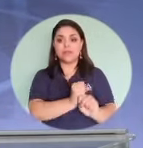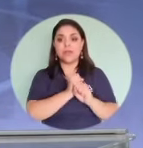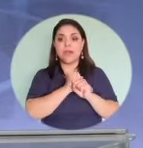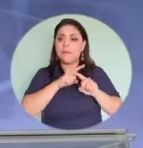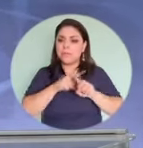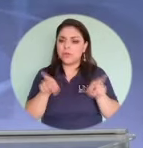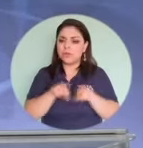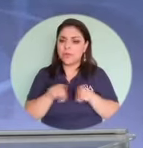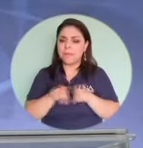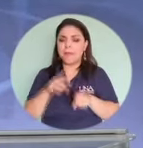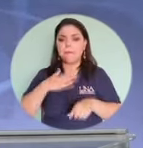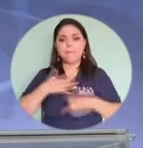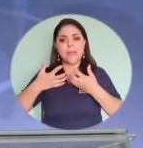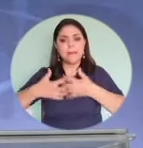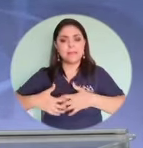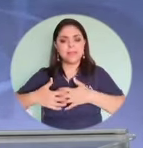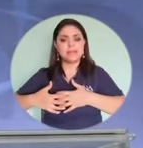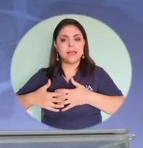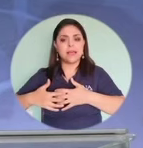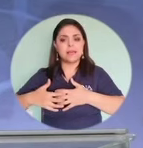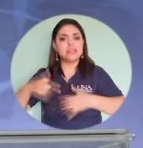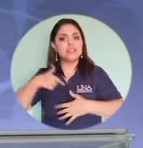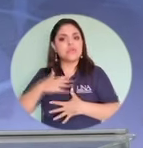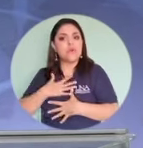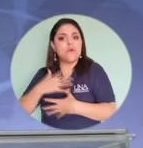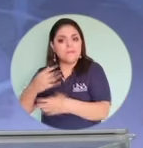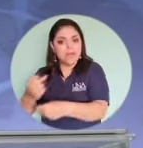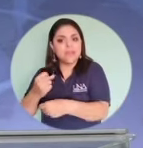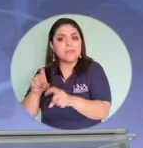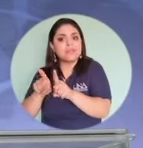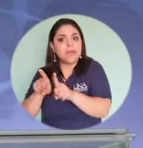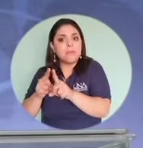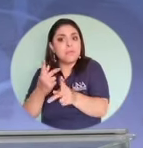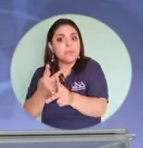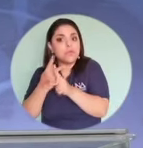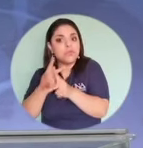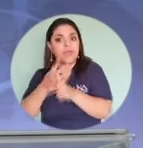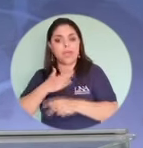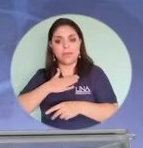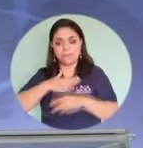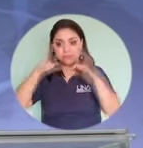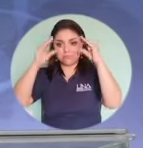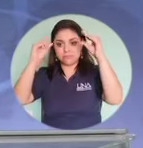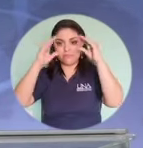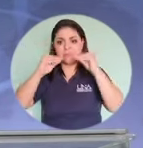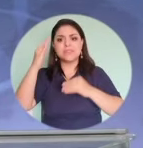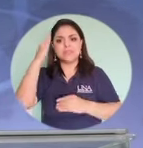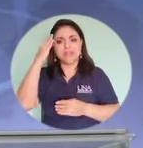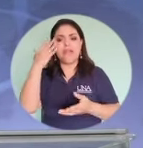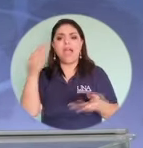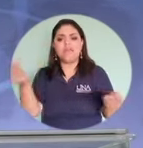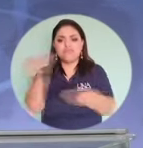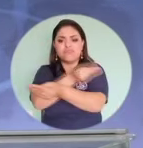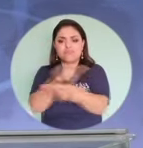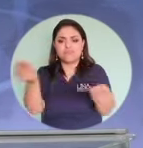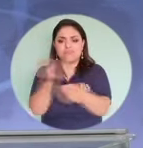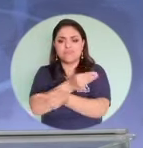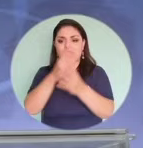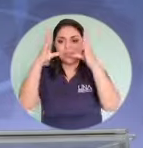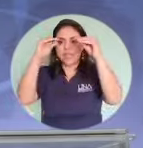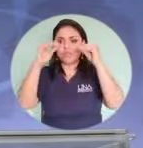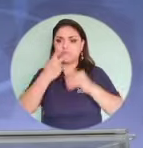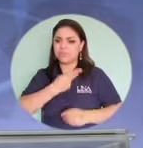empresa en la que yo confío también lo esté protegiendo? Porque de todos es sabido, ¿verdad?, que el tráfico de bases de datos y